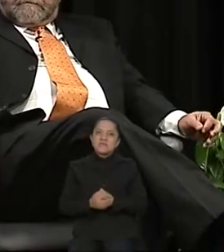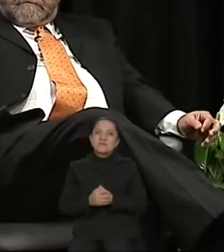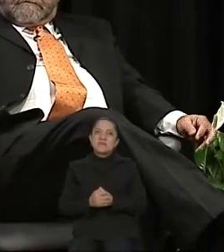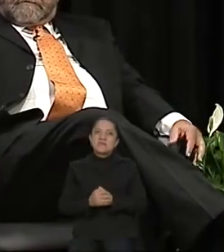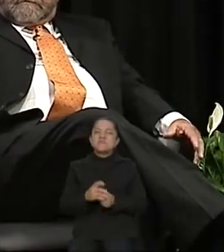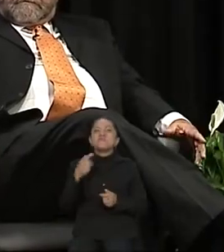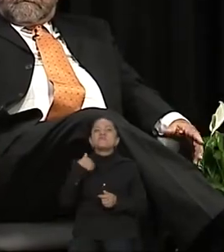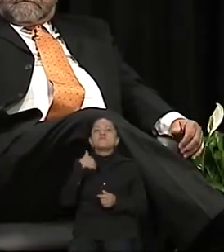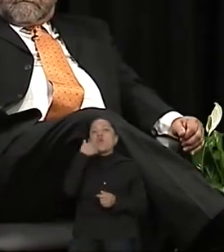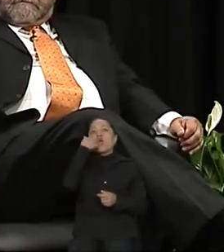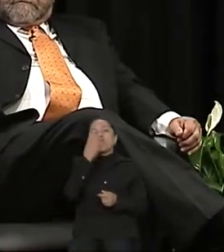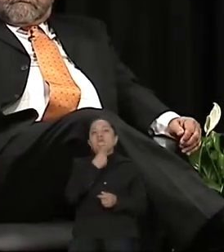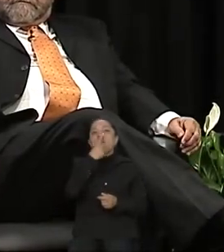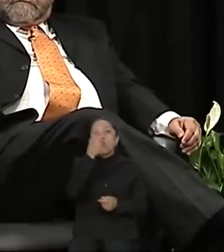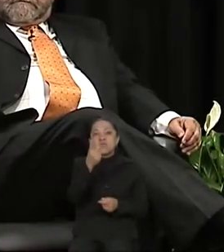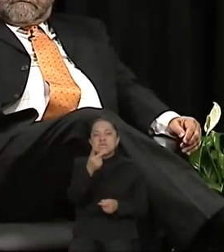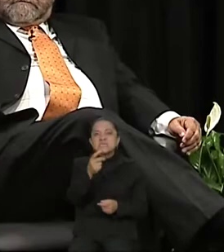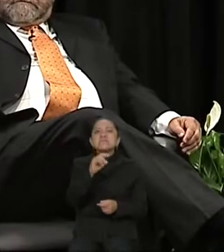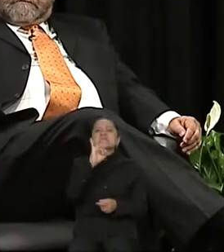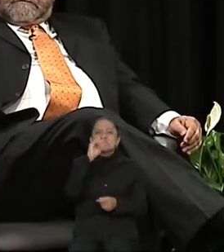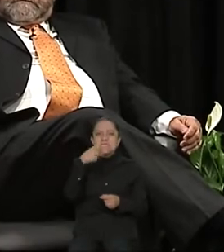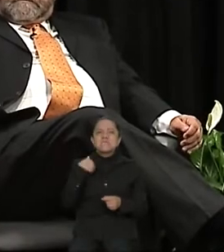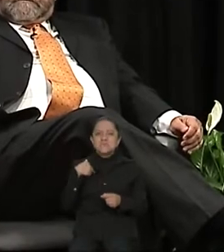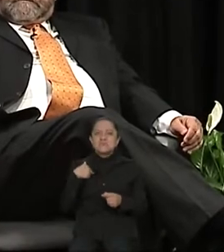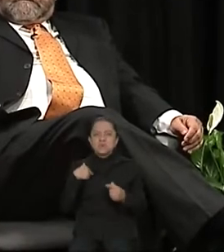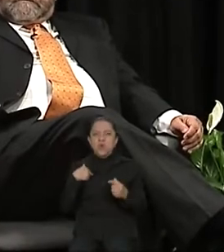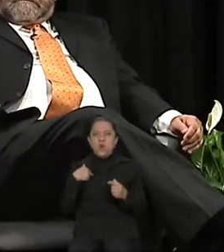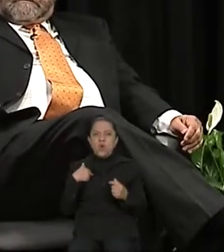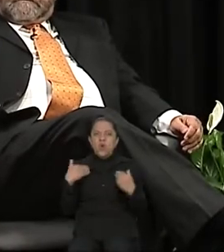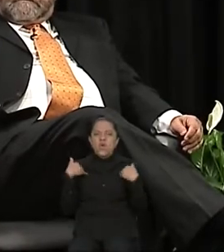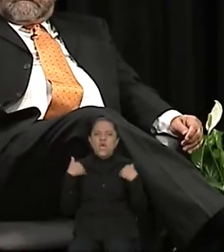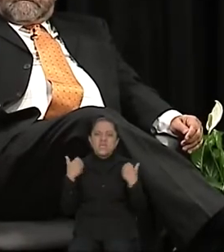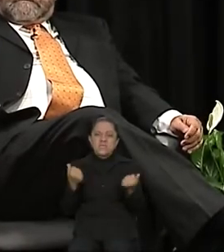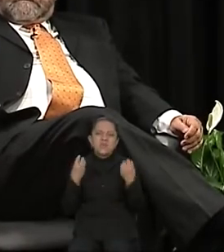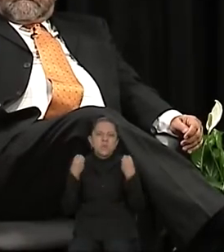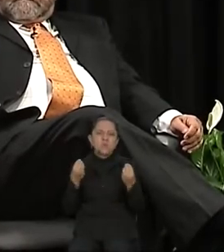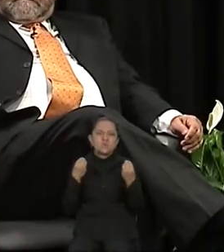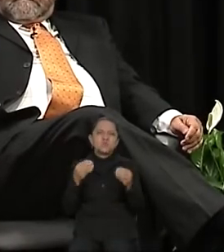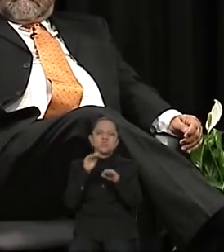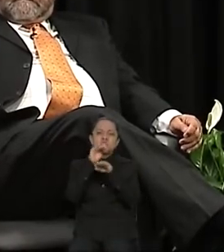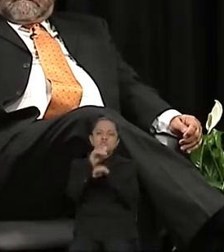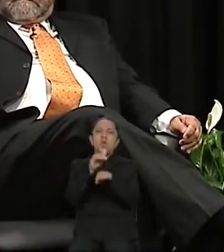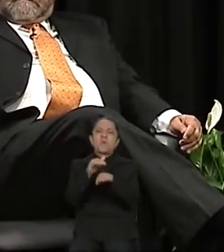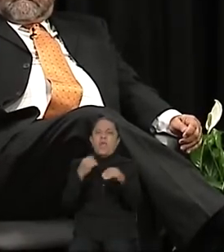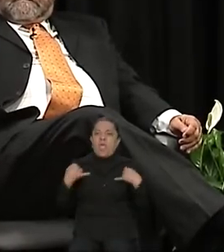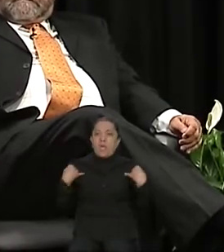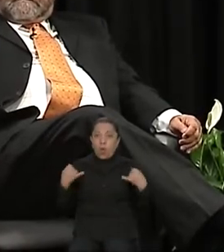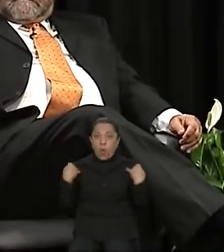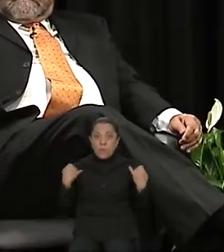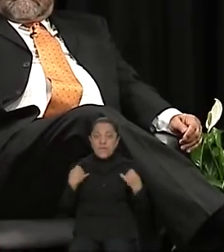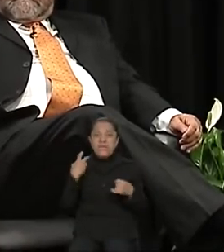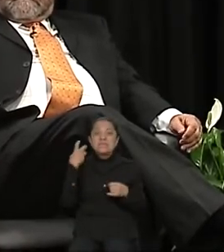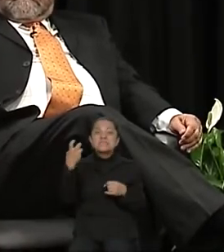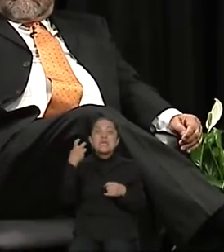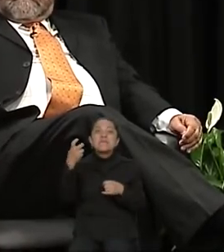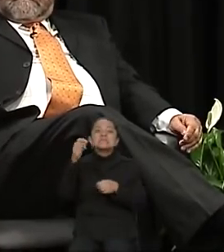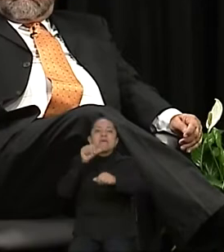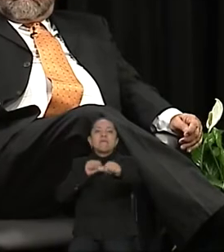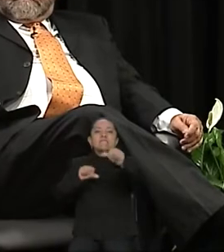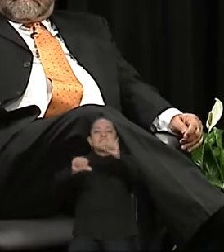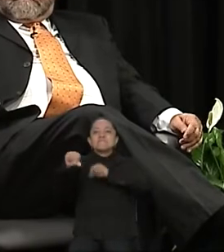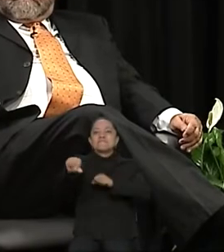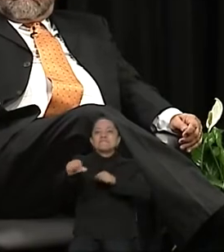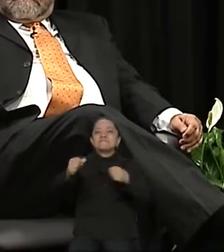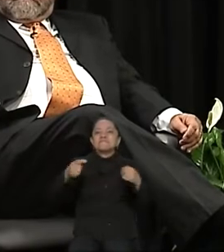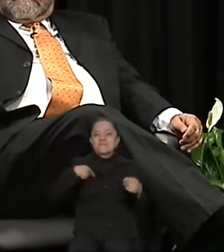que sí, yo sí defiendo mucho la tesis de los jóvenes, porque los jóvenes es nuestro relevo generacional. Hoy en día